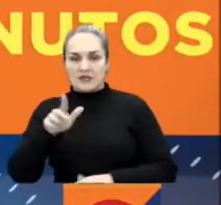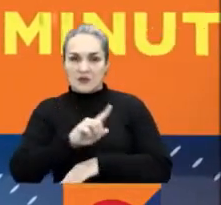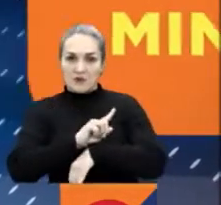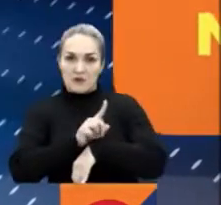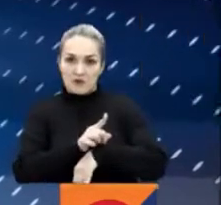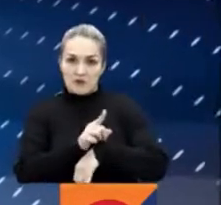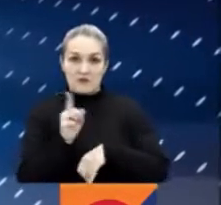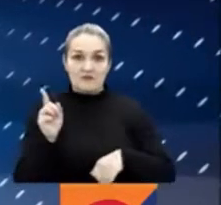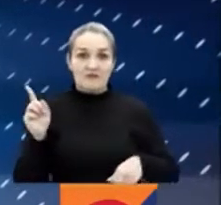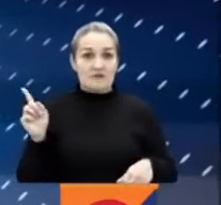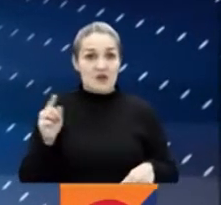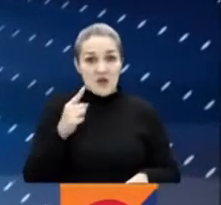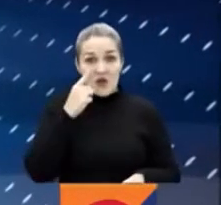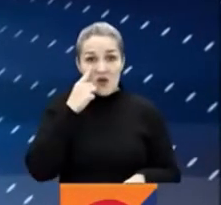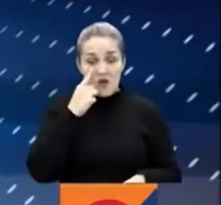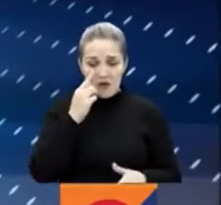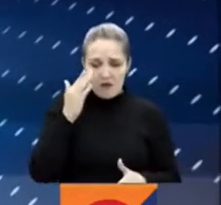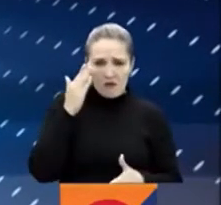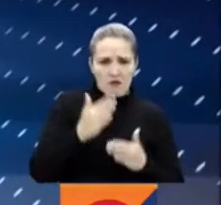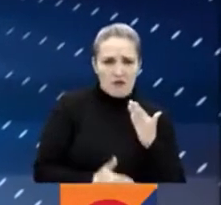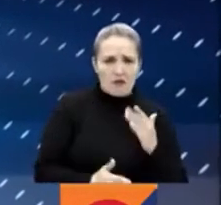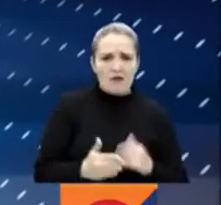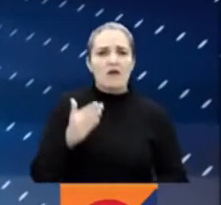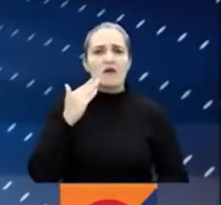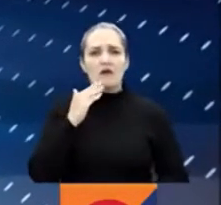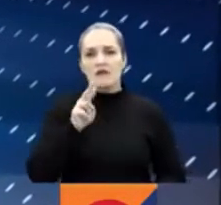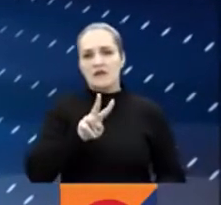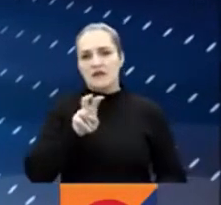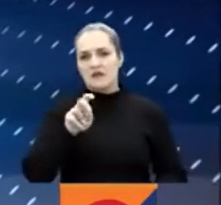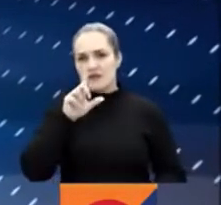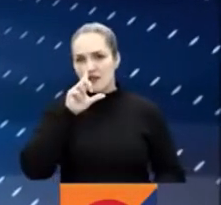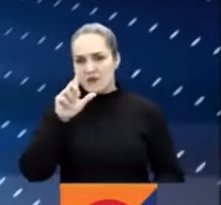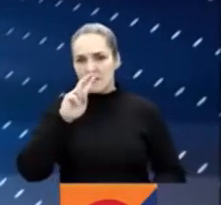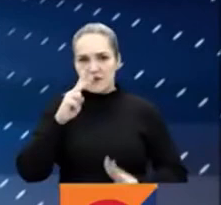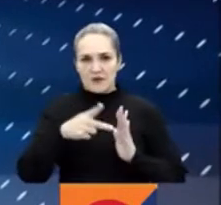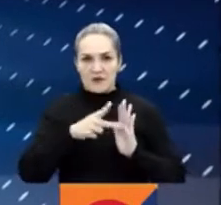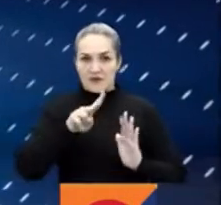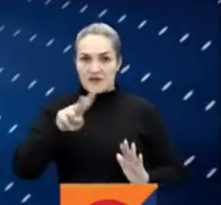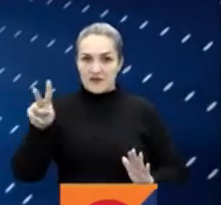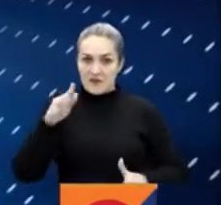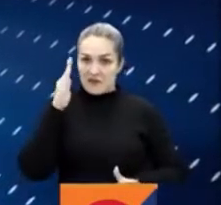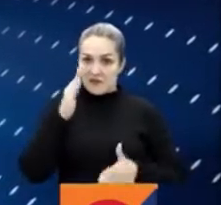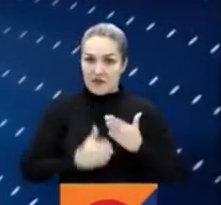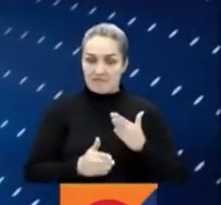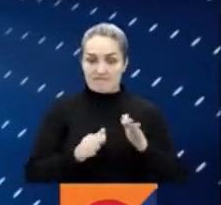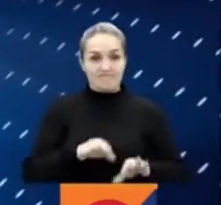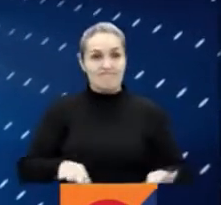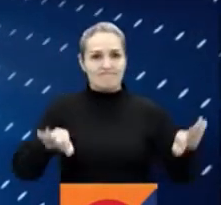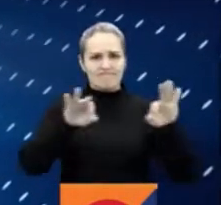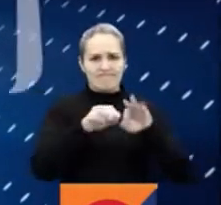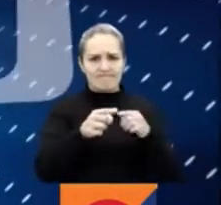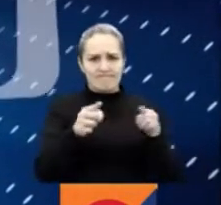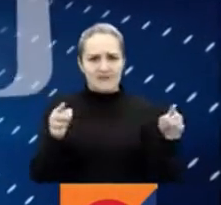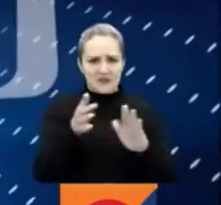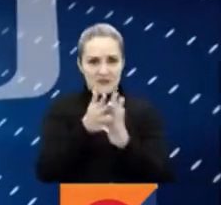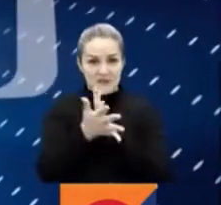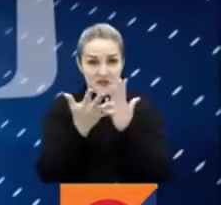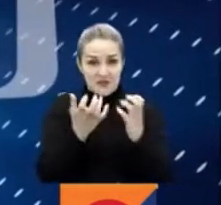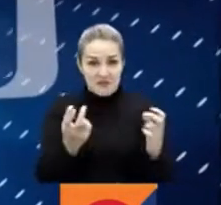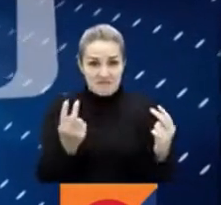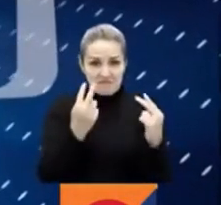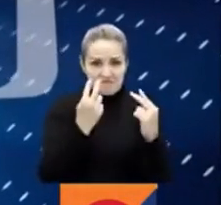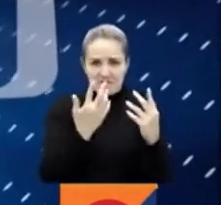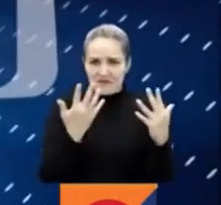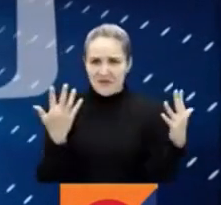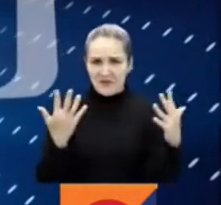ojo, tiene plazo de postular hasta el 27 de julio de 2022. Y muy importante, si quiere seguir informado, 24-7 nos